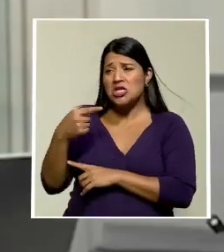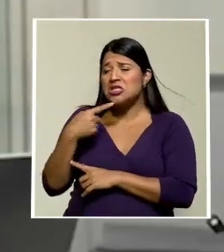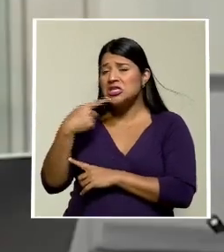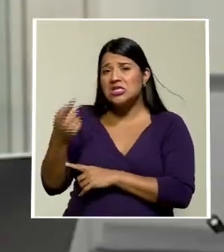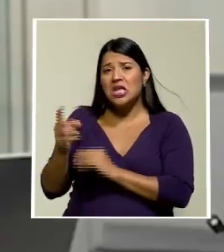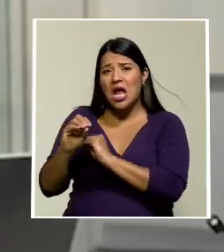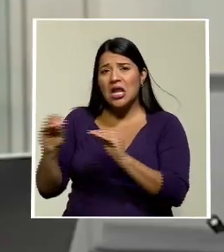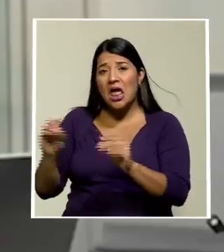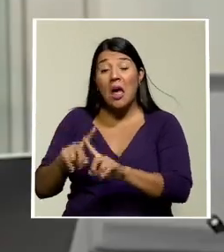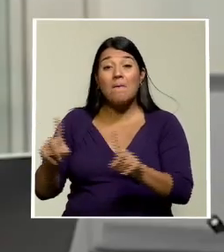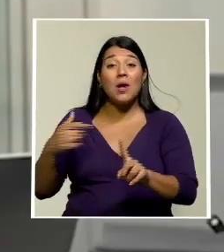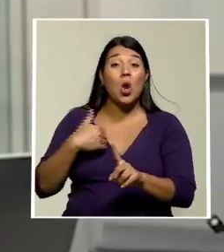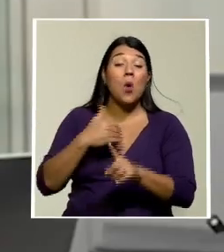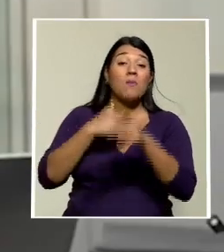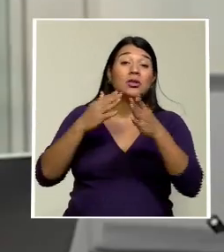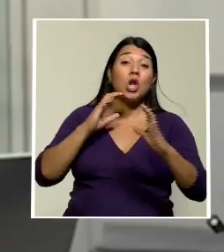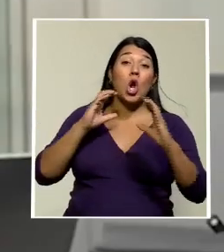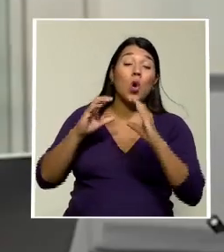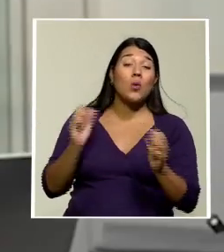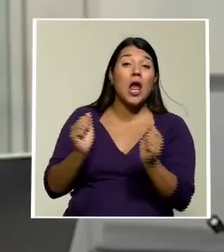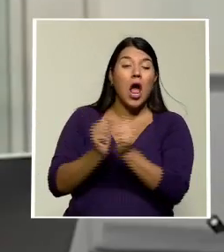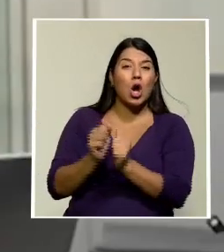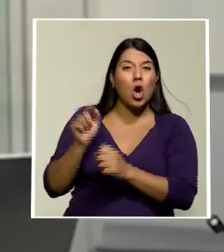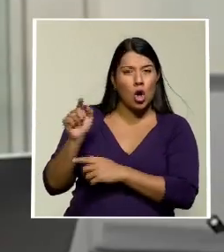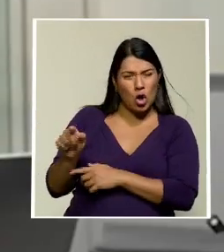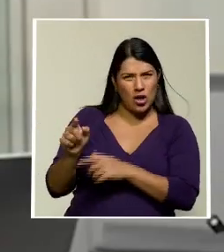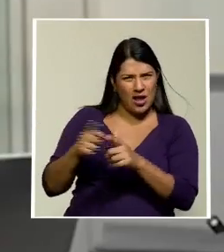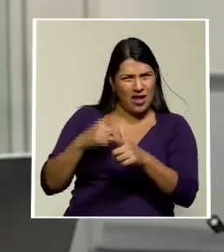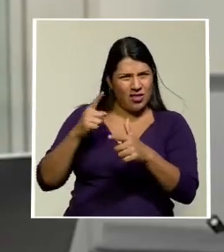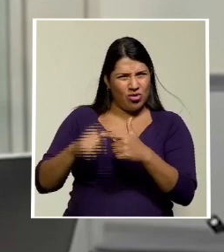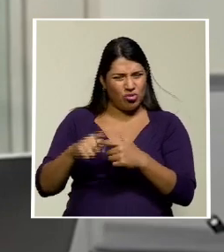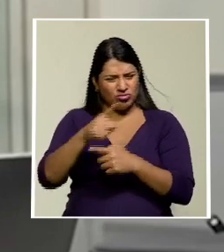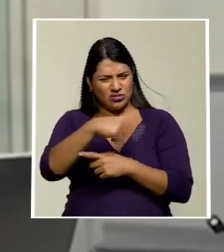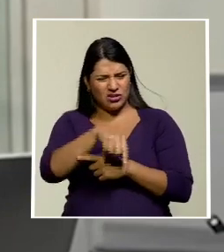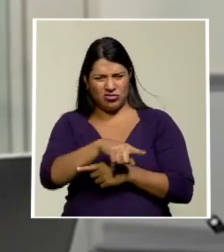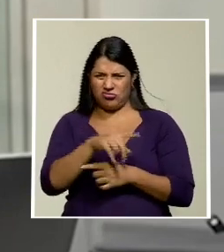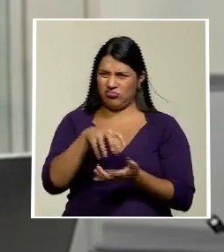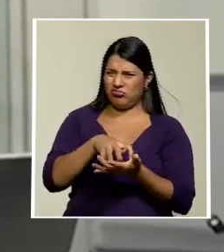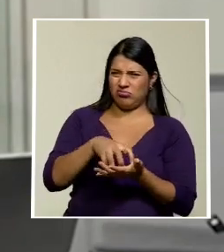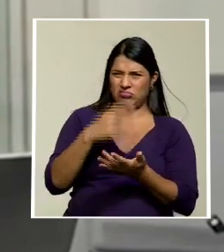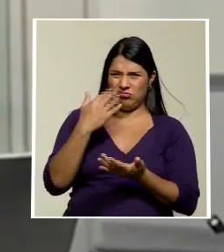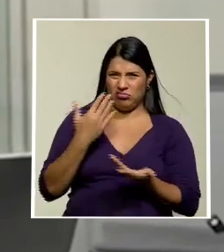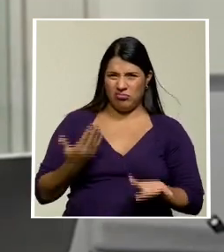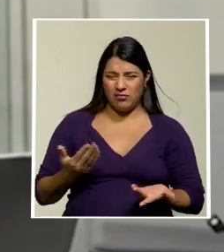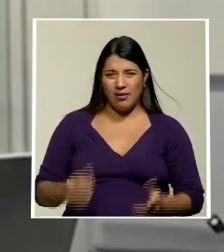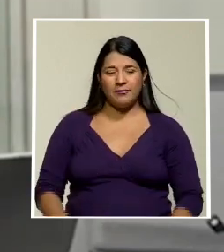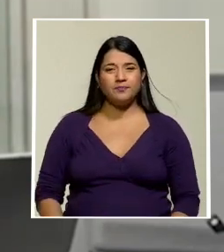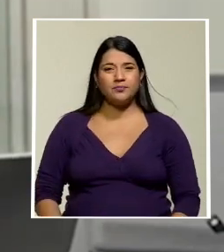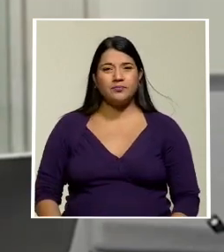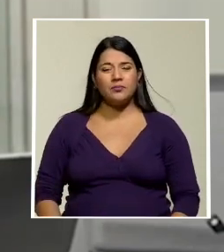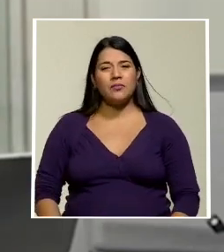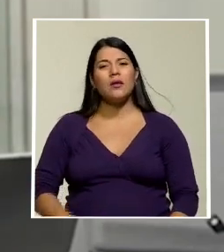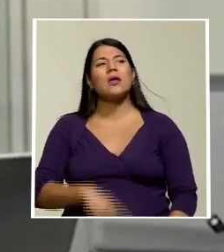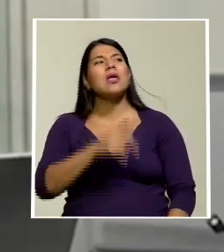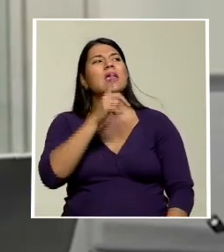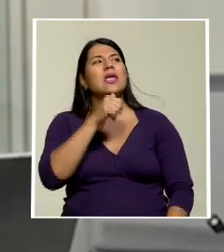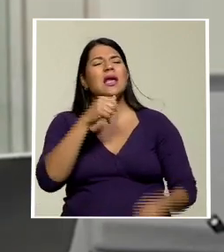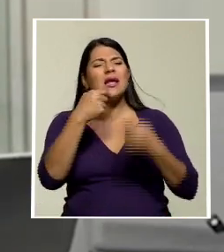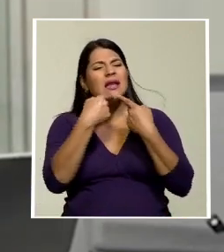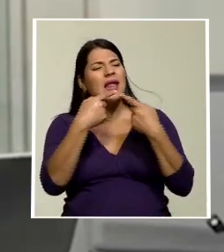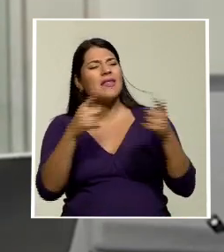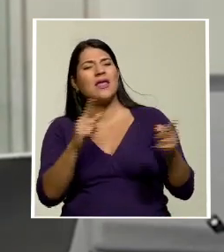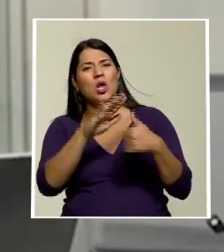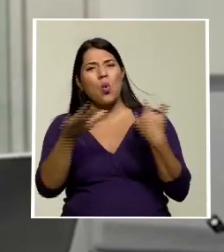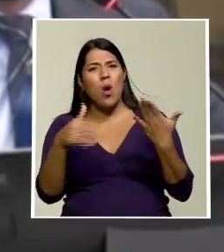se comunicaban con él situación que generó muchísimas dudas en los diputados. ¿Quién les dijo a todos que usted era la